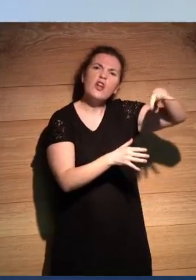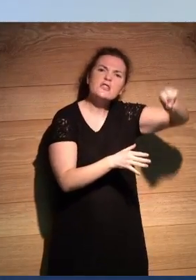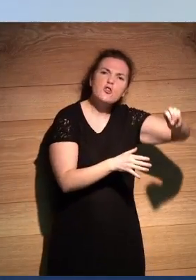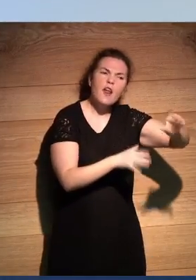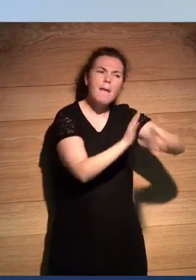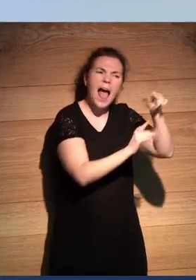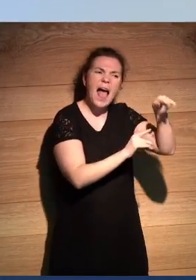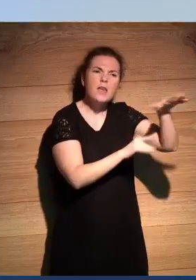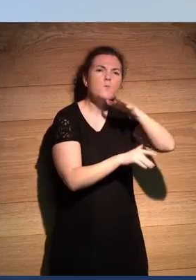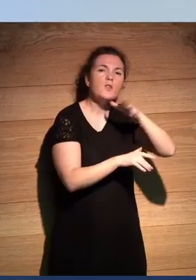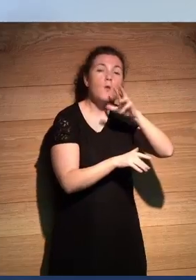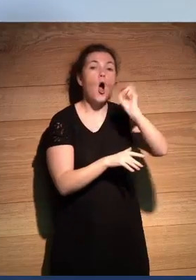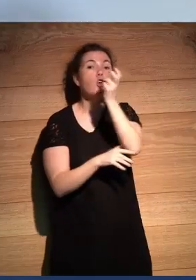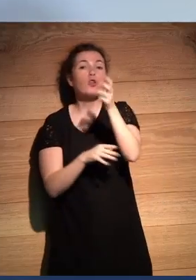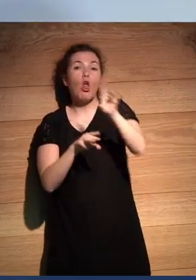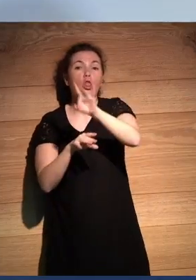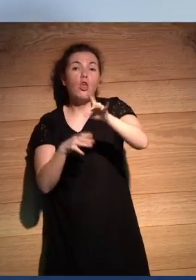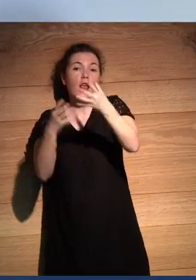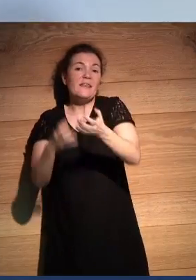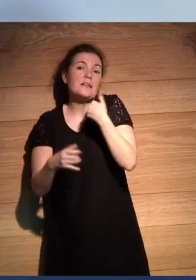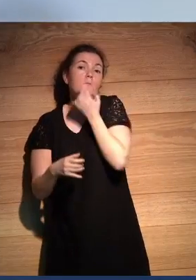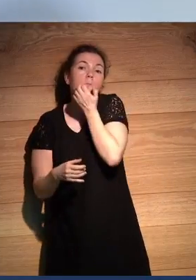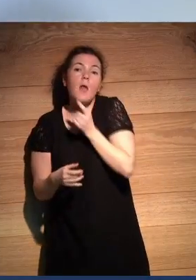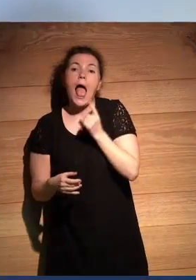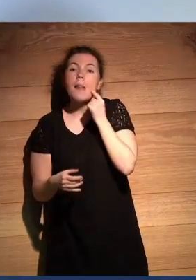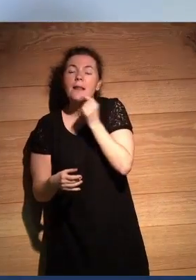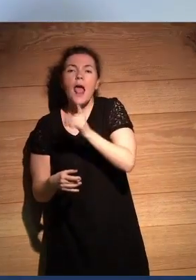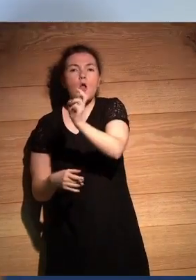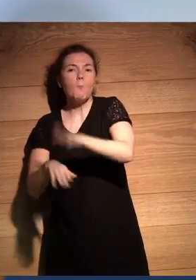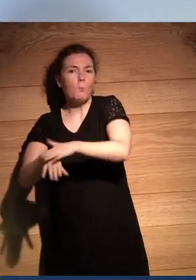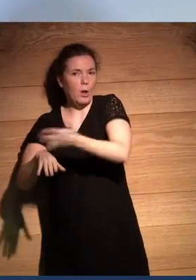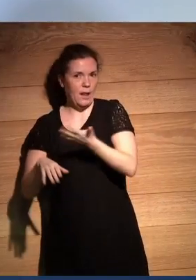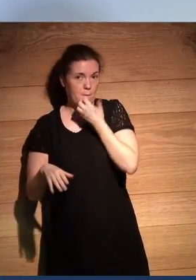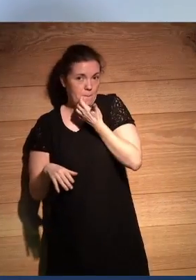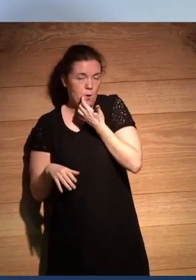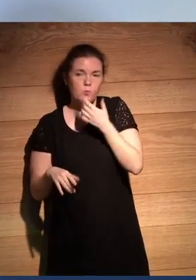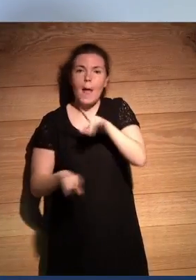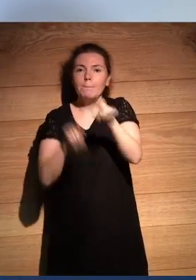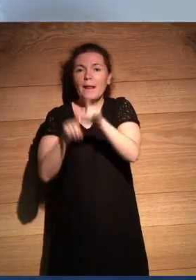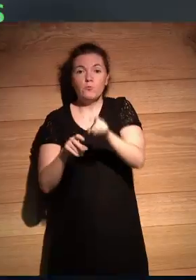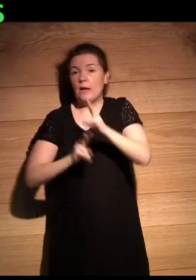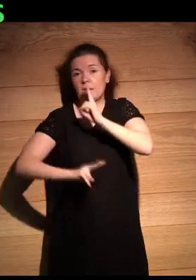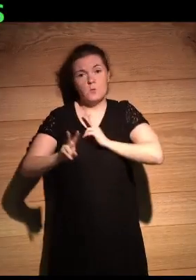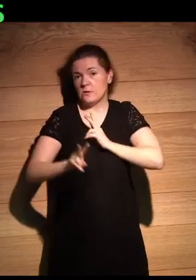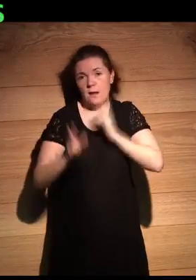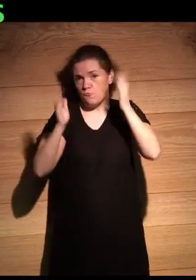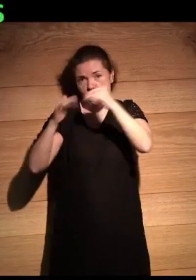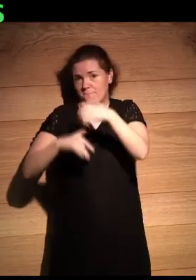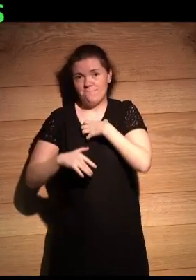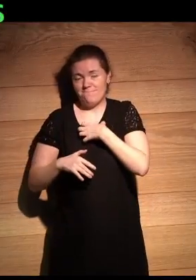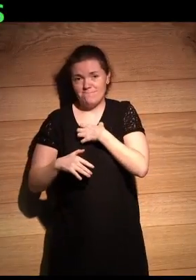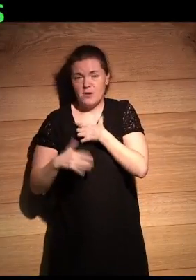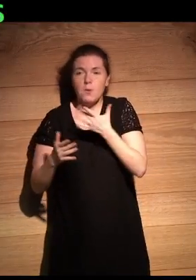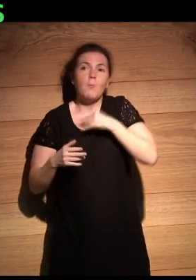Patagonia? ¿Por qué no al desierto de Almería? evidentemente es una pregunta que no tiene respuesta y quizá tampoco nos interesa